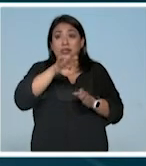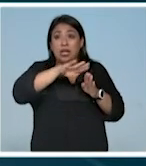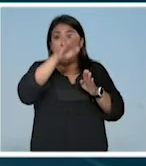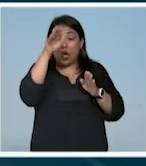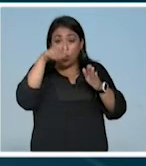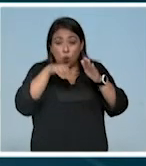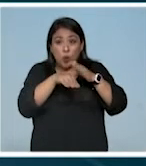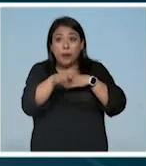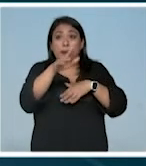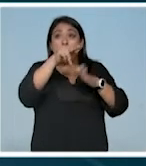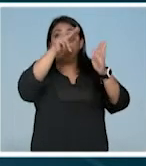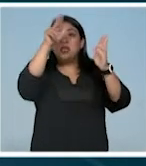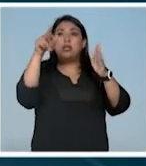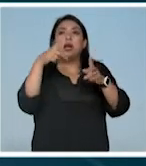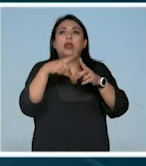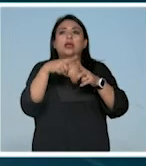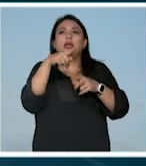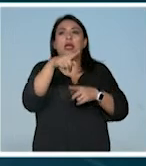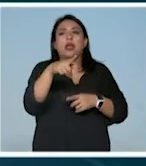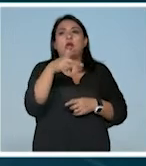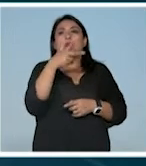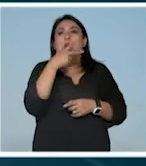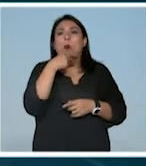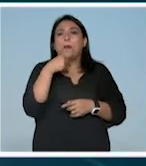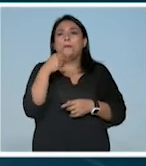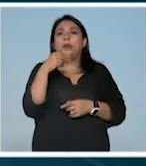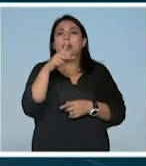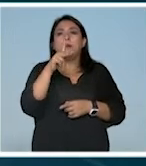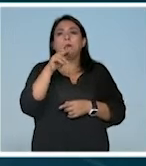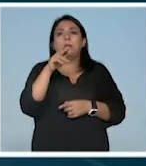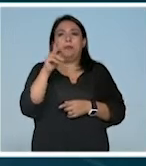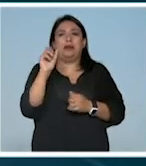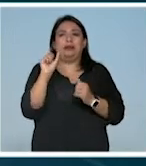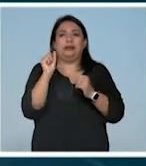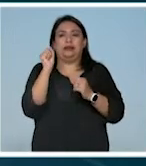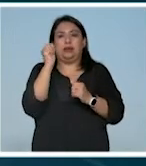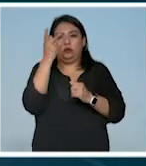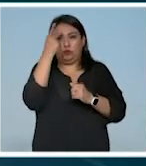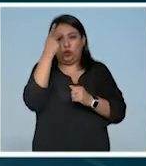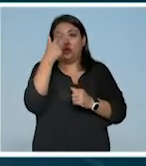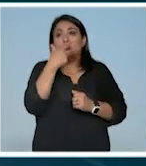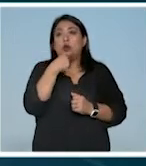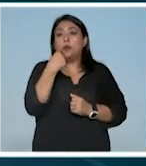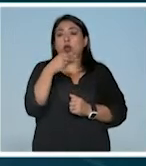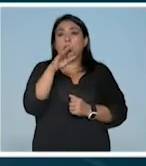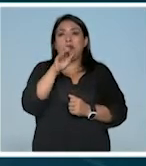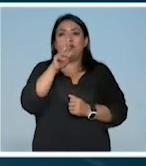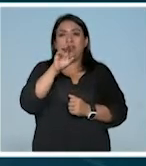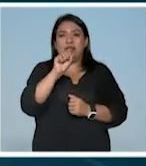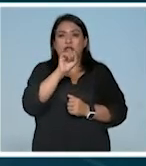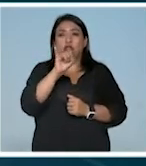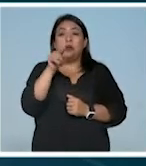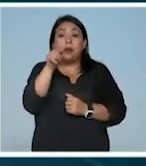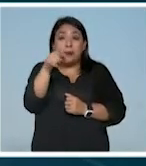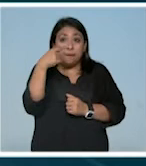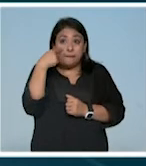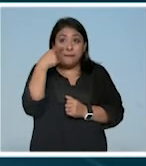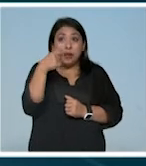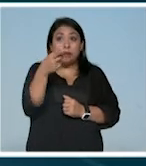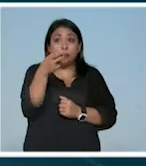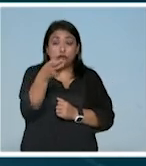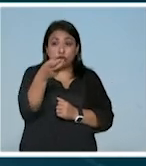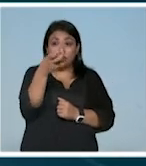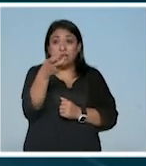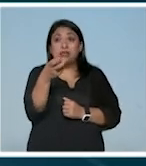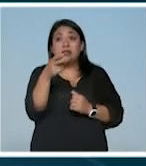pintada por el maestro potosino Federico Silva. Allí se puede considerar que es